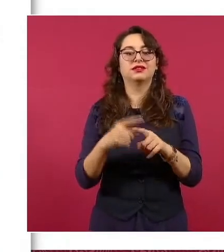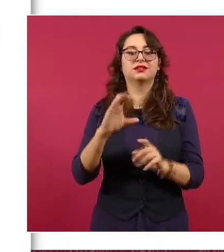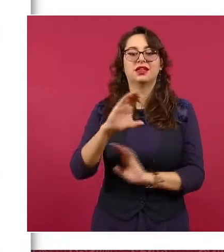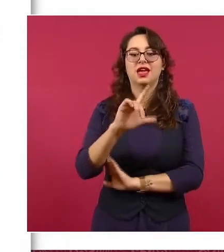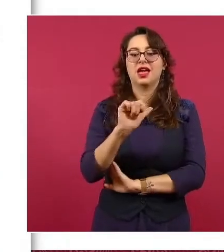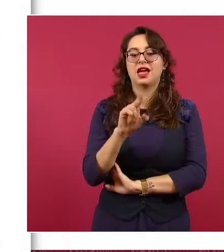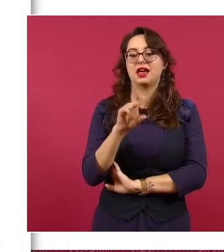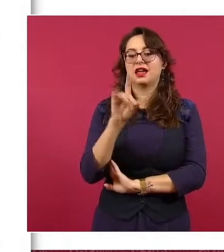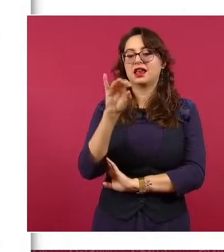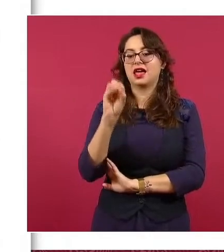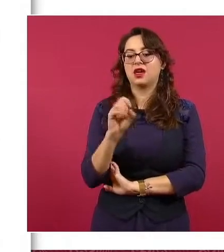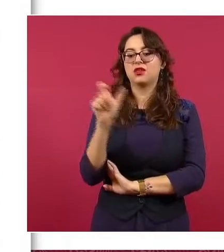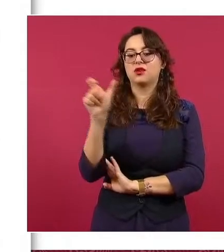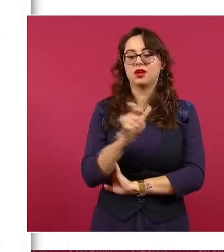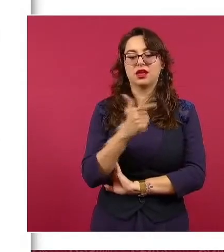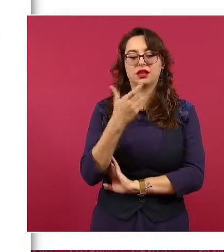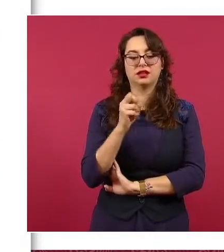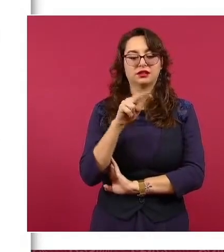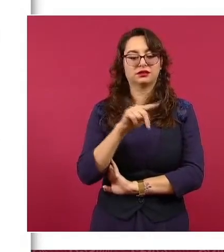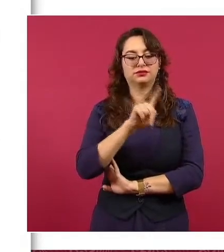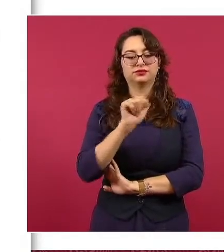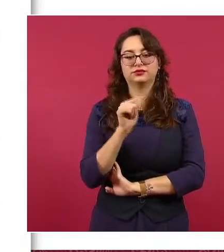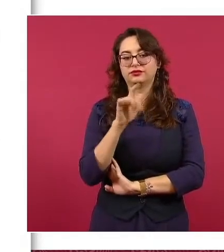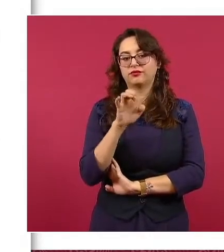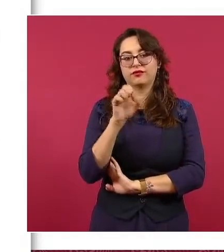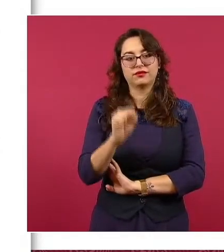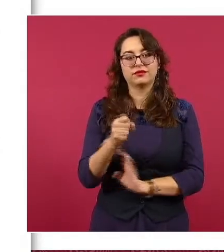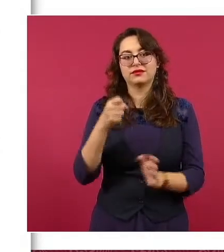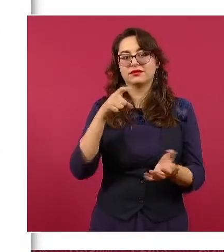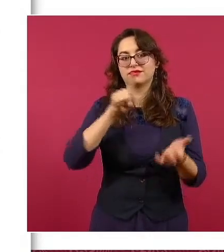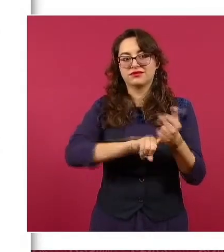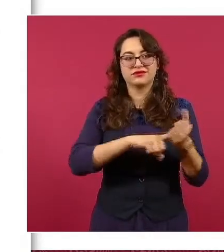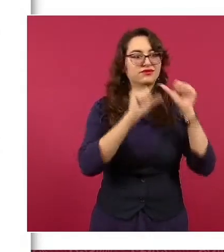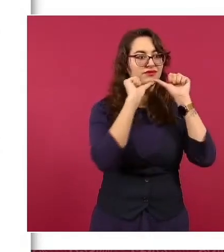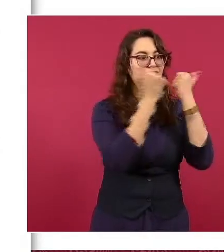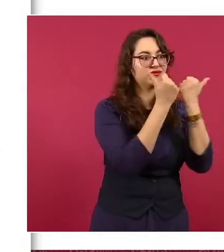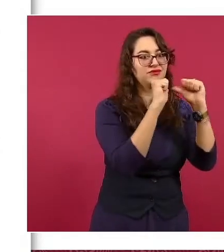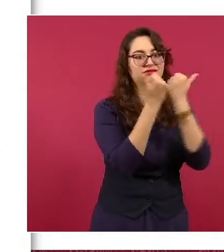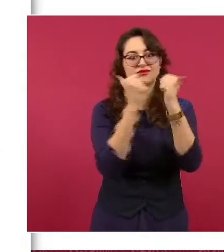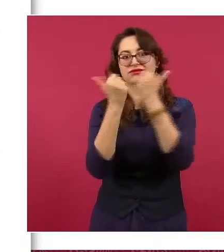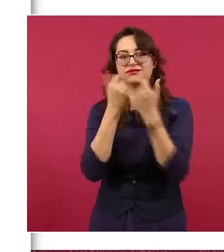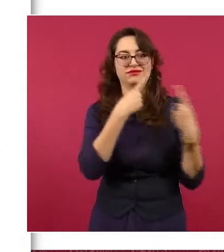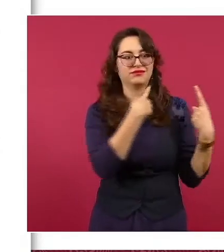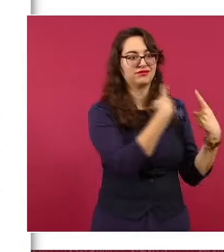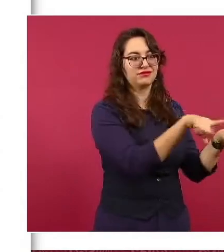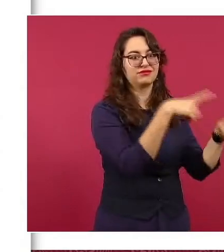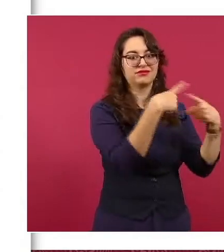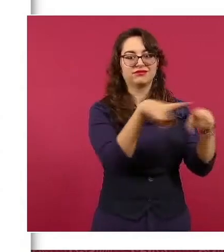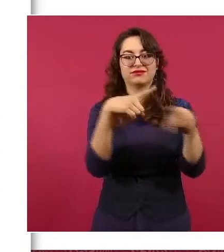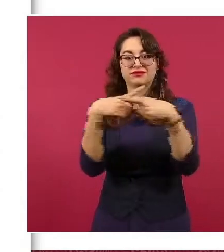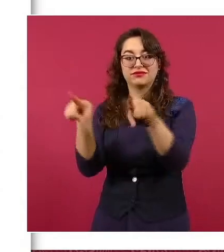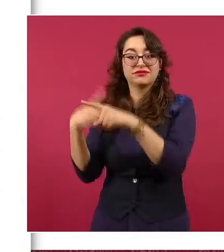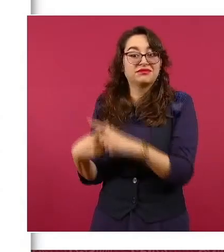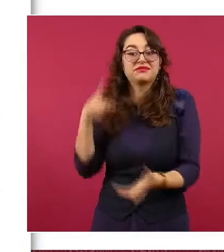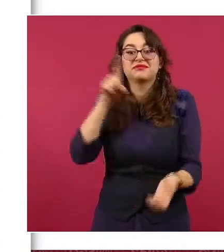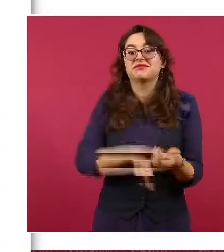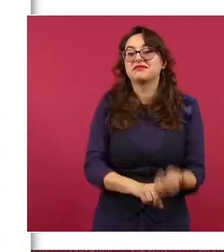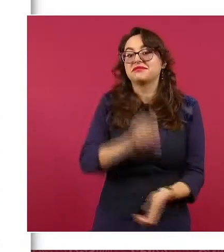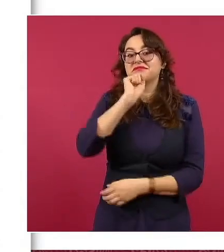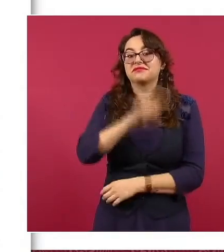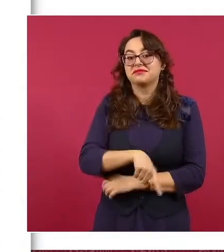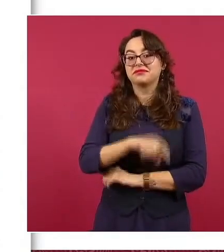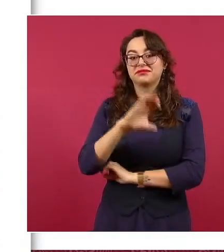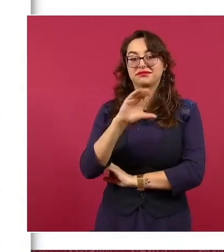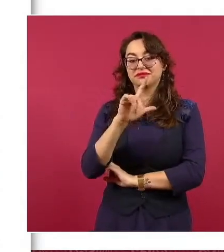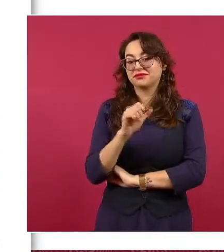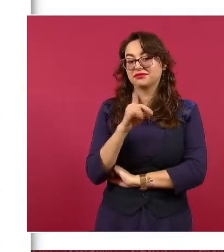Transparencia Mexicana, Causa en Común, estas distinguidísimas organizaciones del conservadurismo que